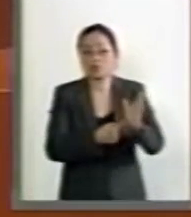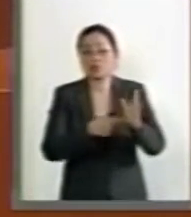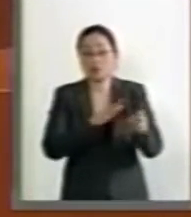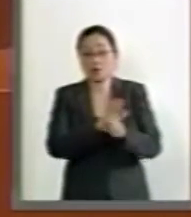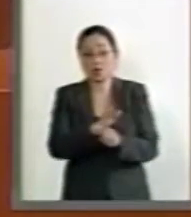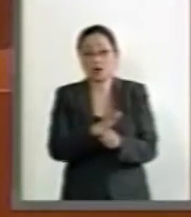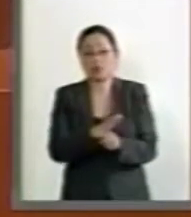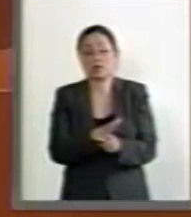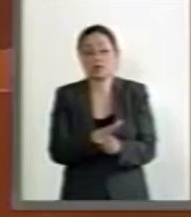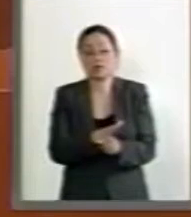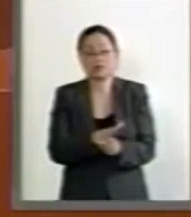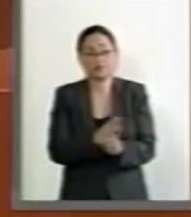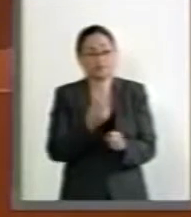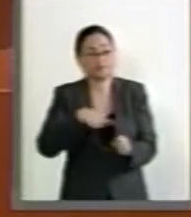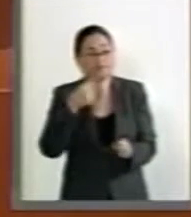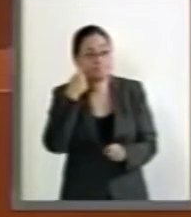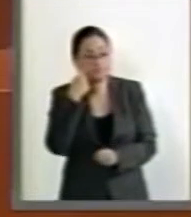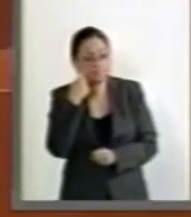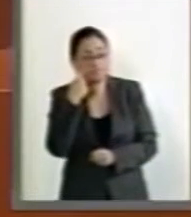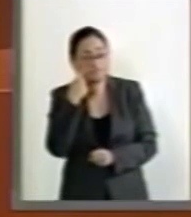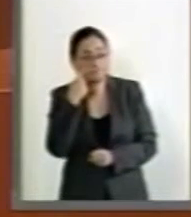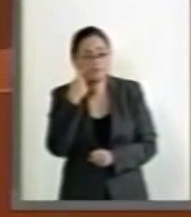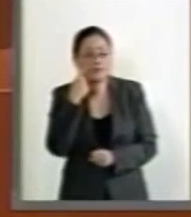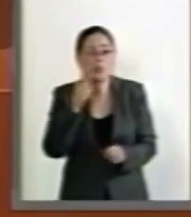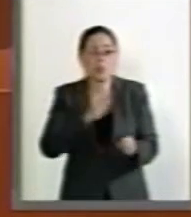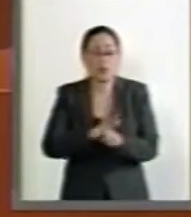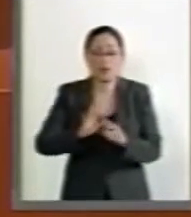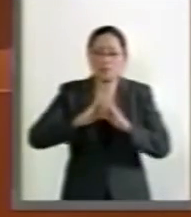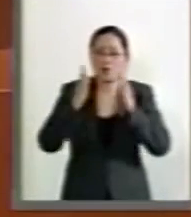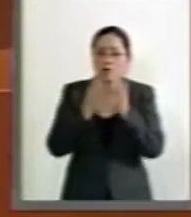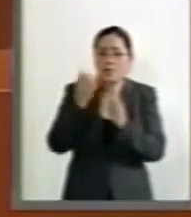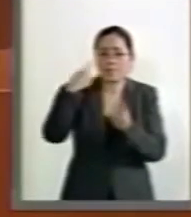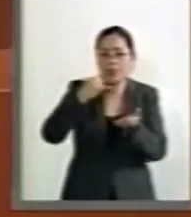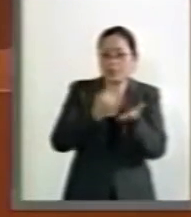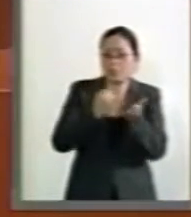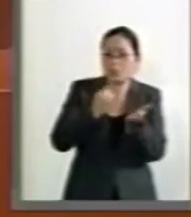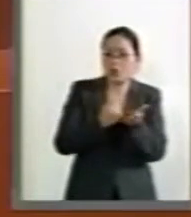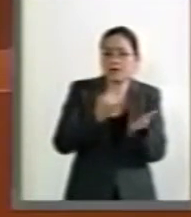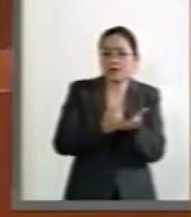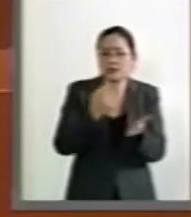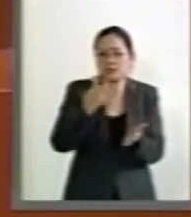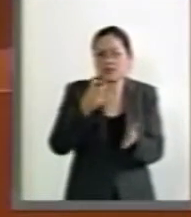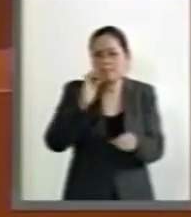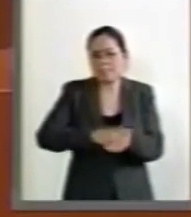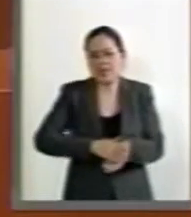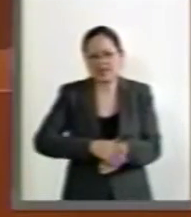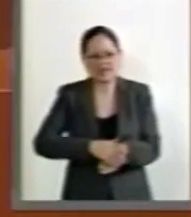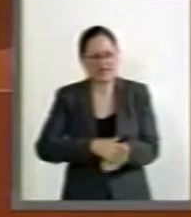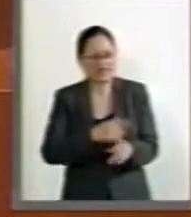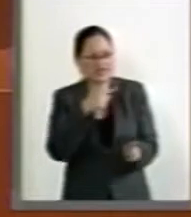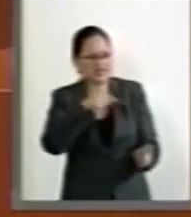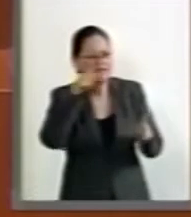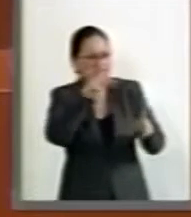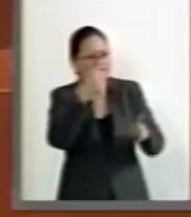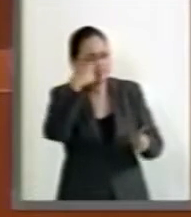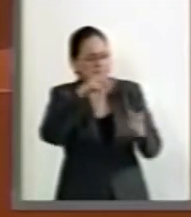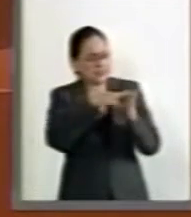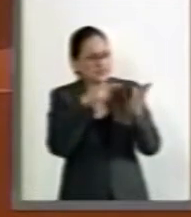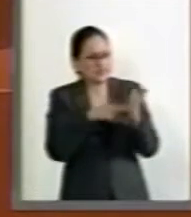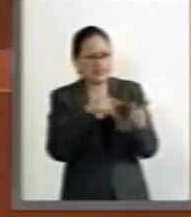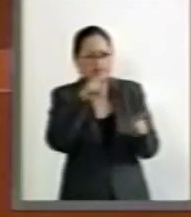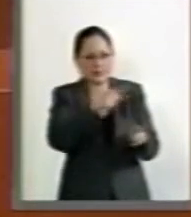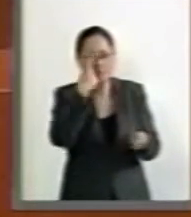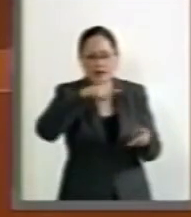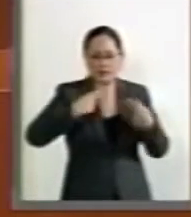ello, lo vemos en nuestra estructura tributaria, misma que es más estricta al consumo de las